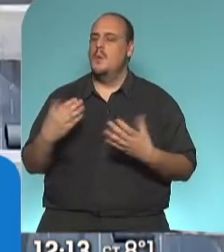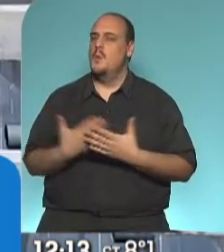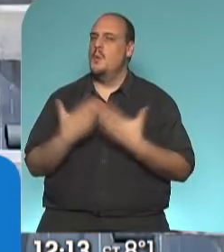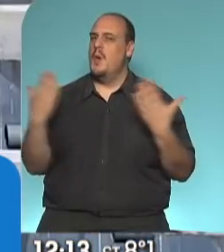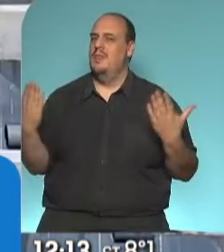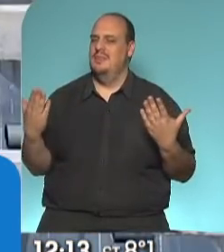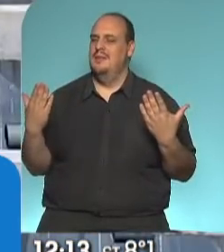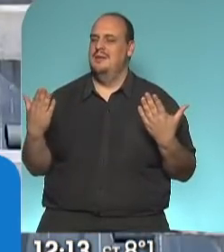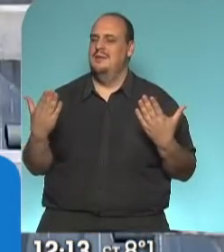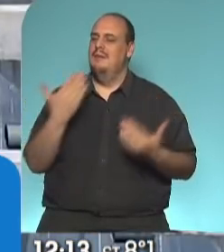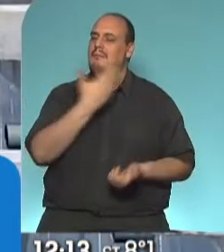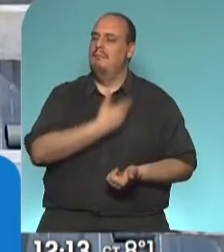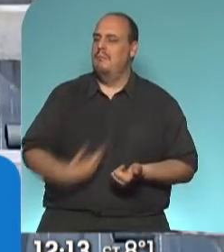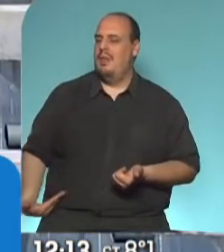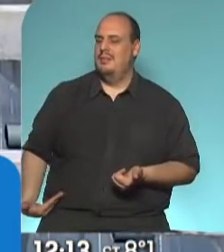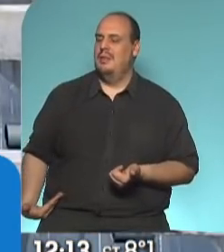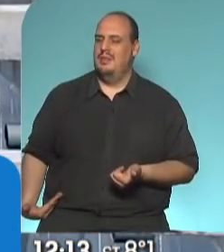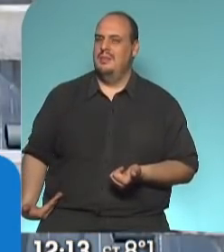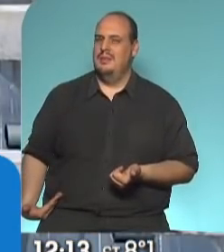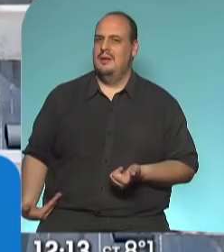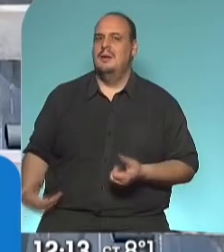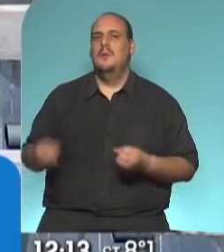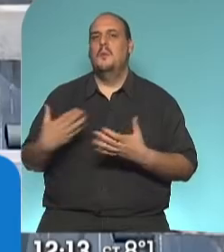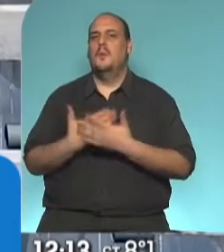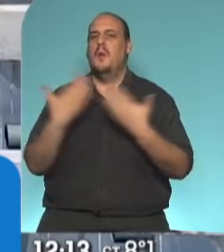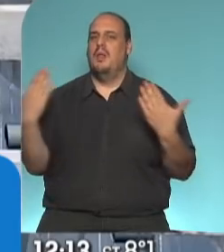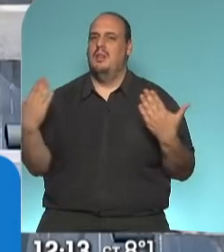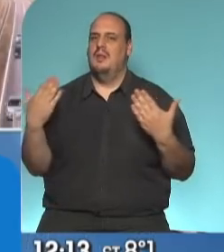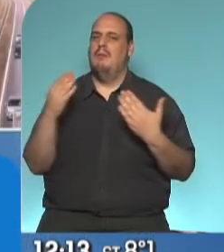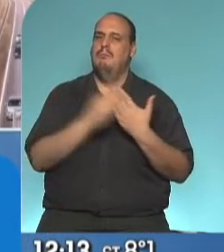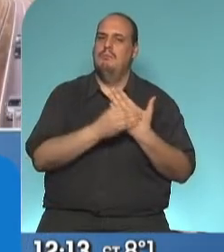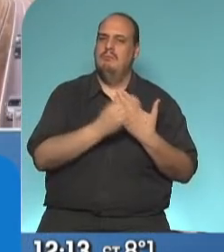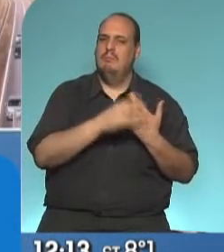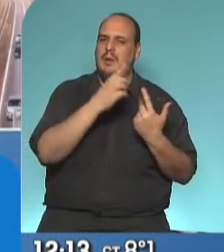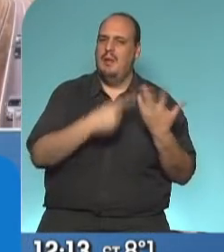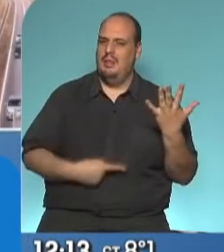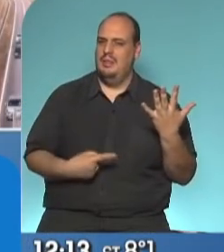días, señor Presidente. Muy buenos días, Ministros.